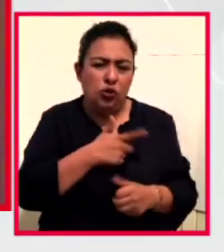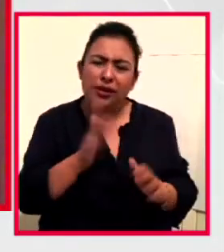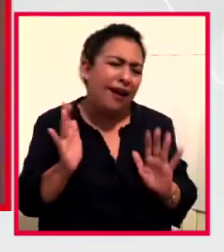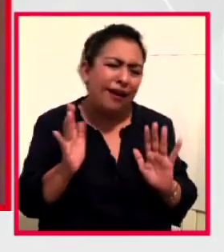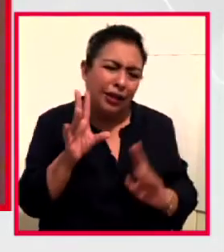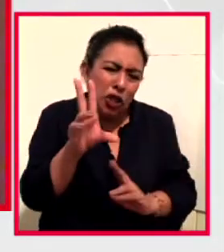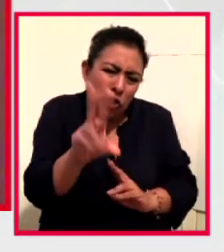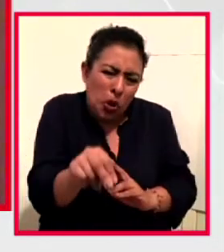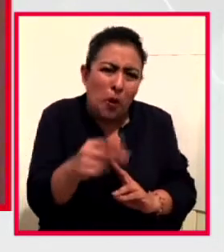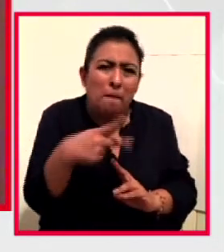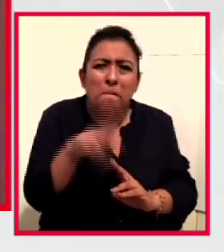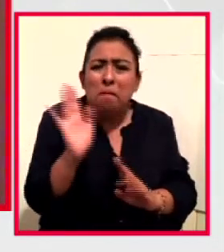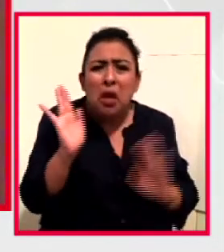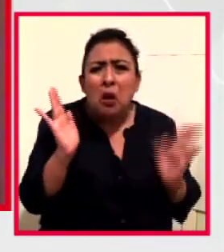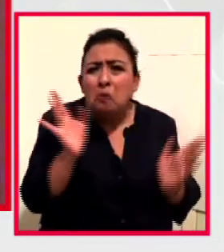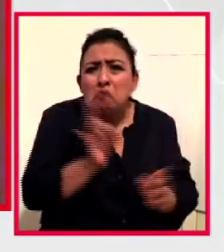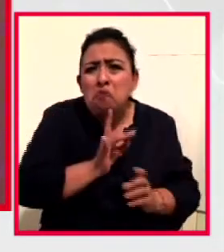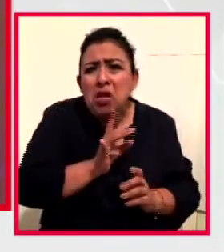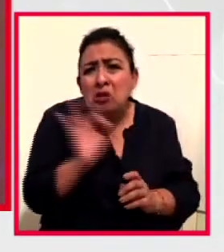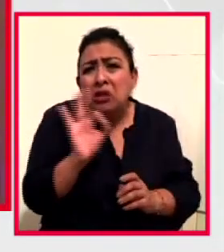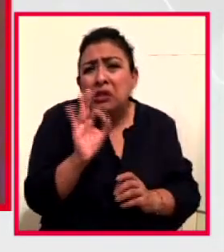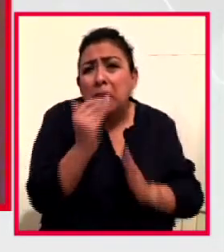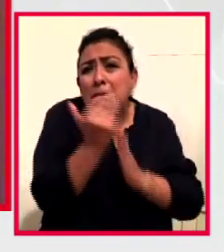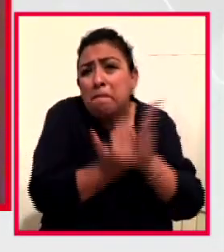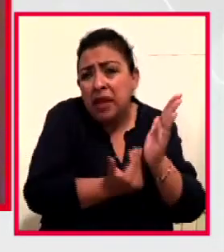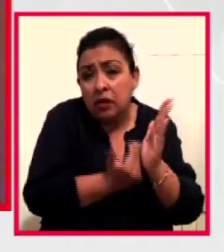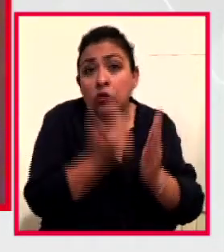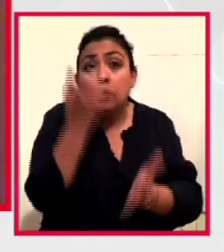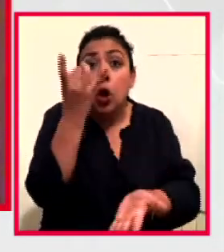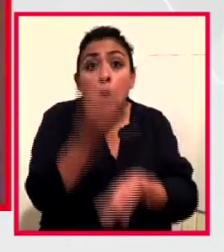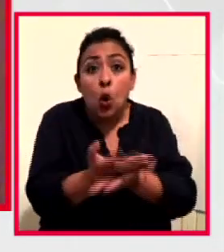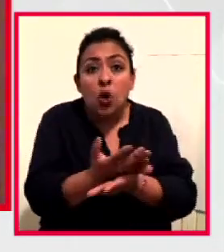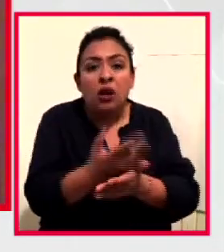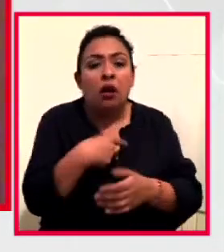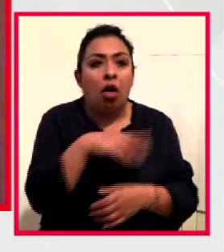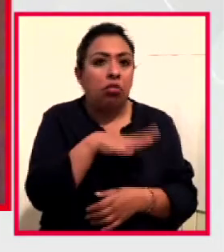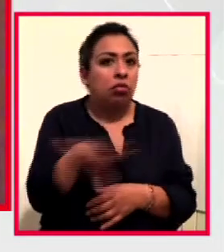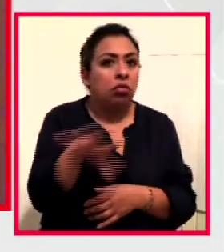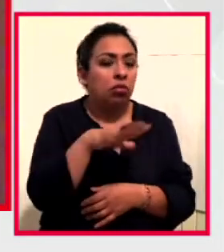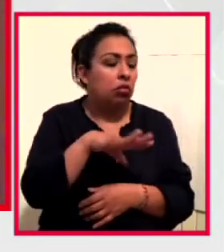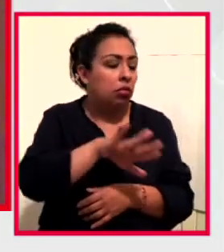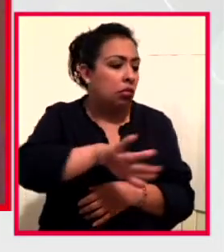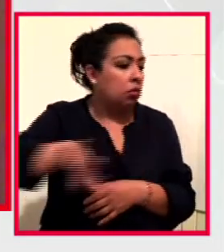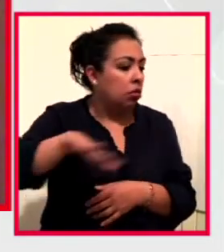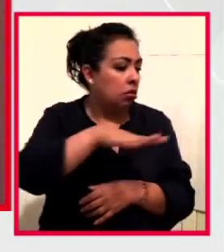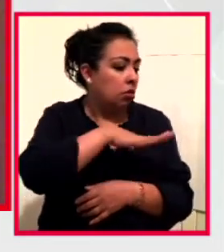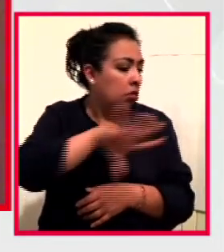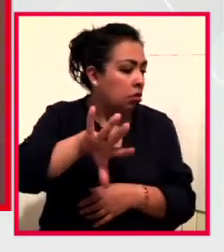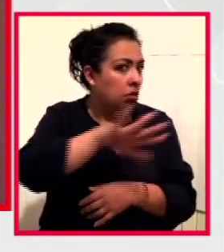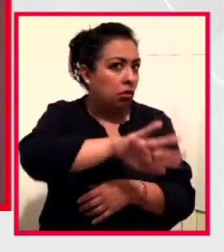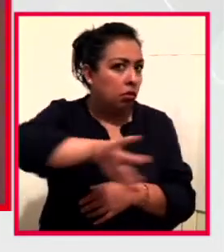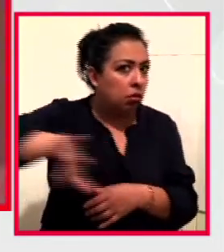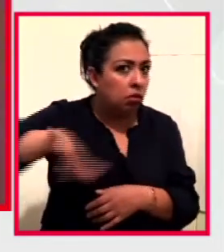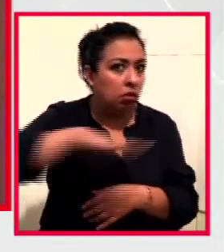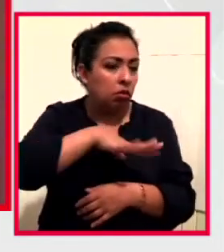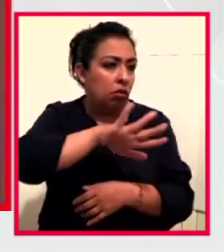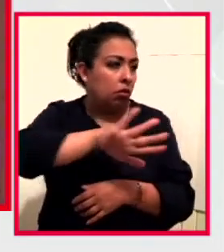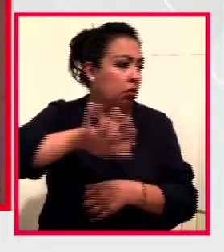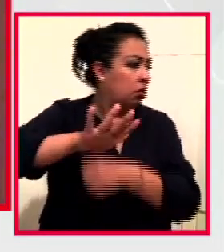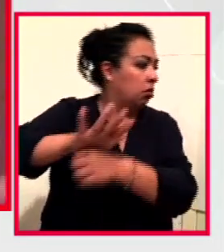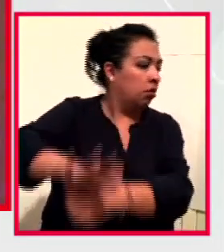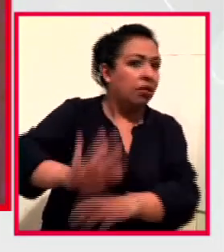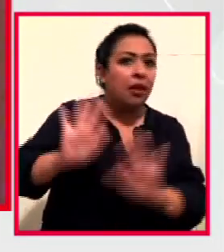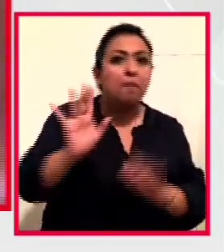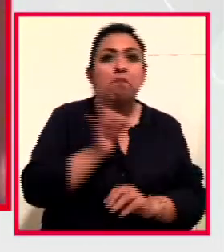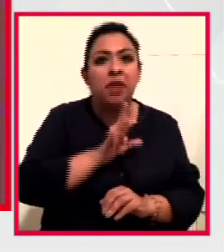no tendríamos tanto miedo. Pero como lo único que hacemos es negarlo, evitarlo, evadirlo, reprimirlo, pues el miedo siempre